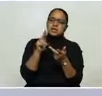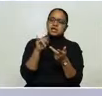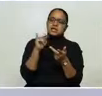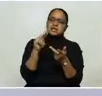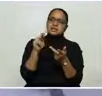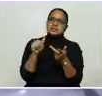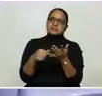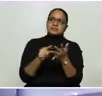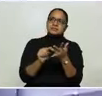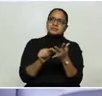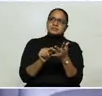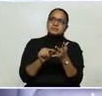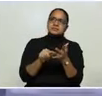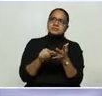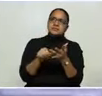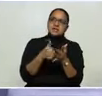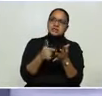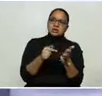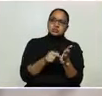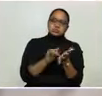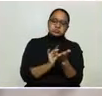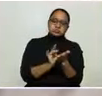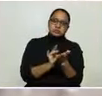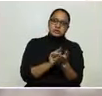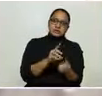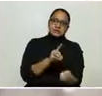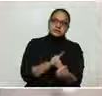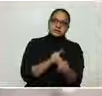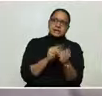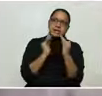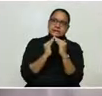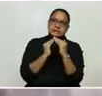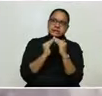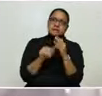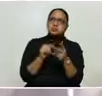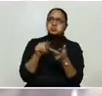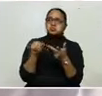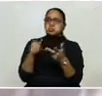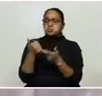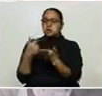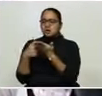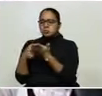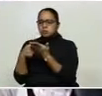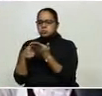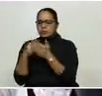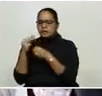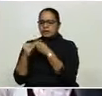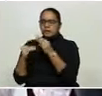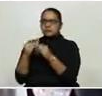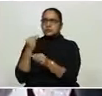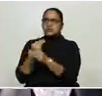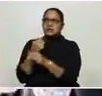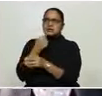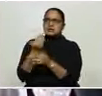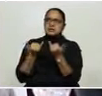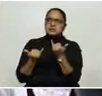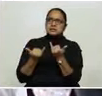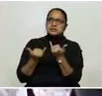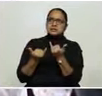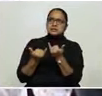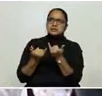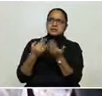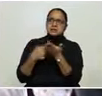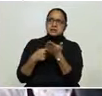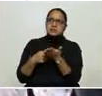ser incluso un tratamiento profiláctico. Y bueno, es un tema que se discute a nivel mundial y nos vemos ya con el